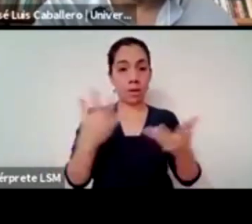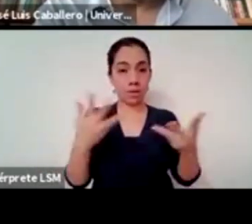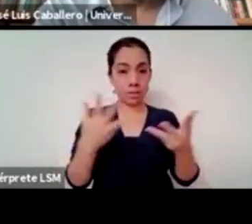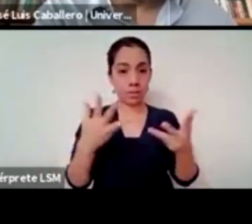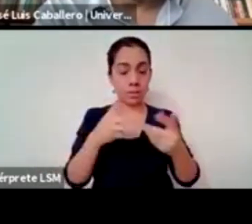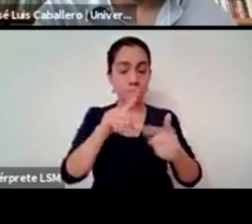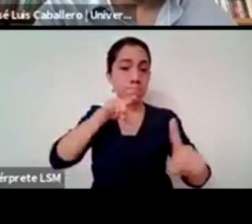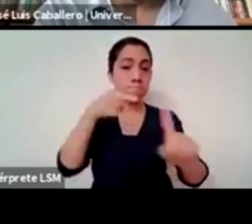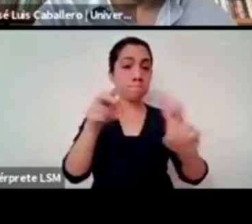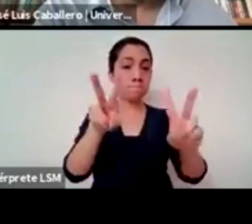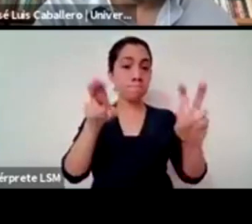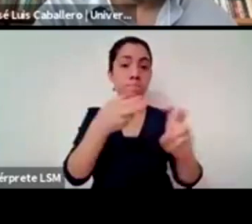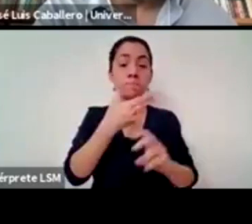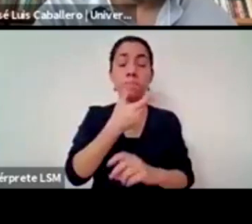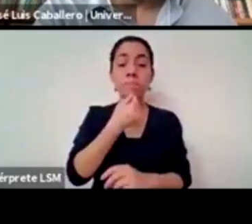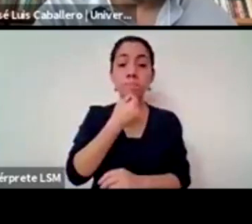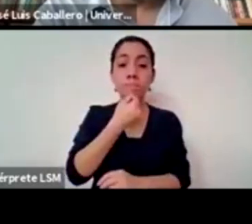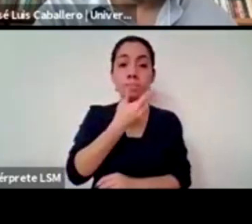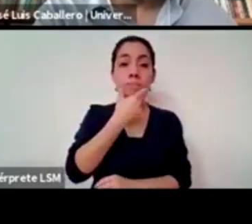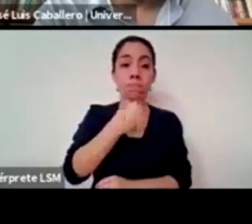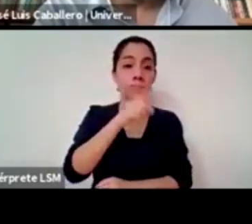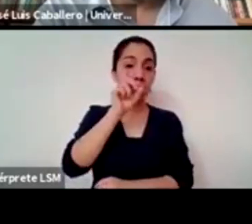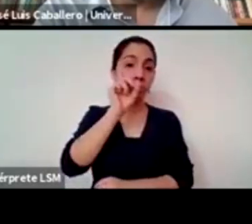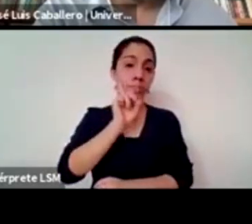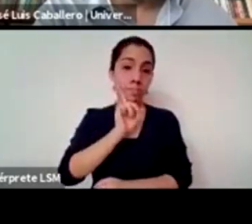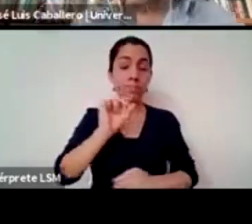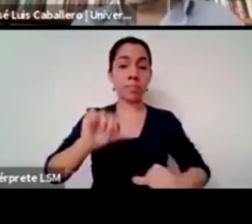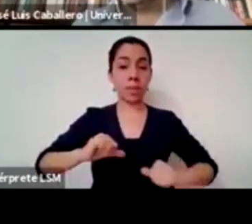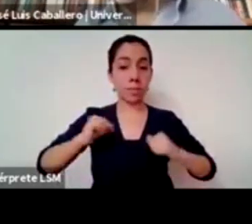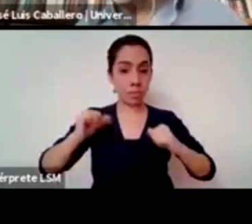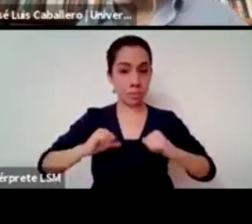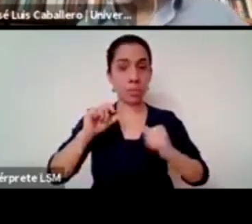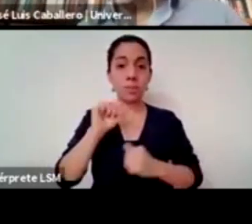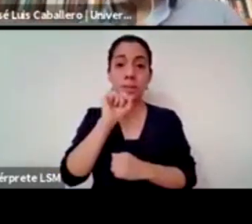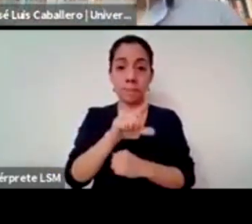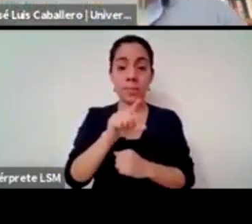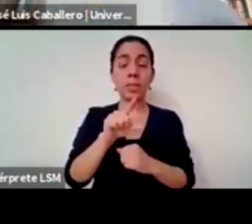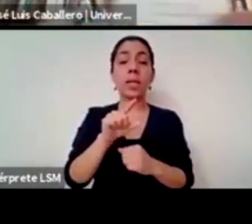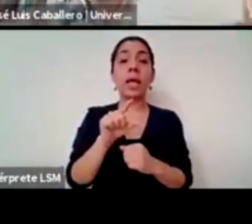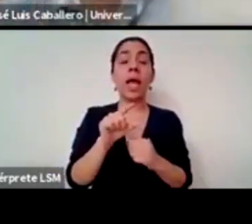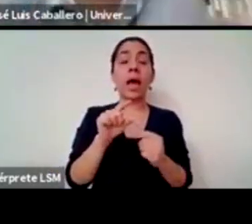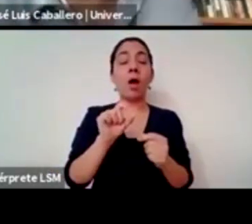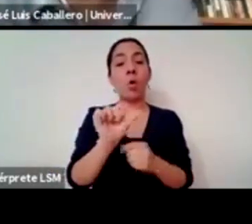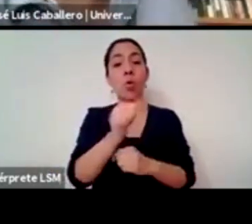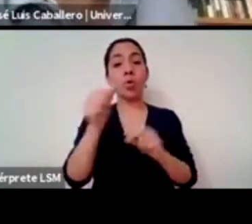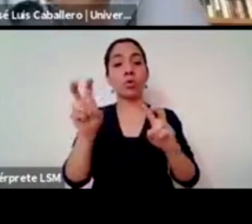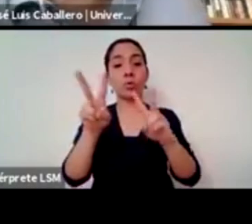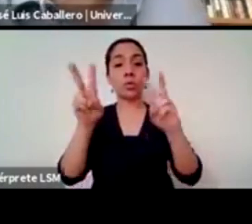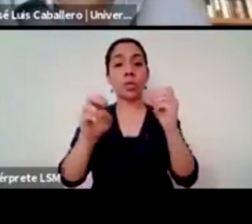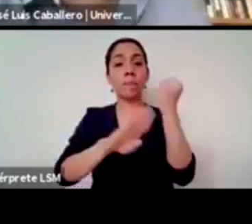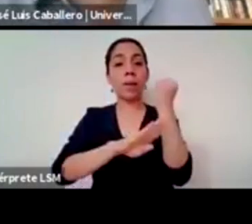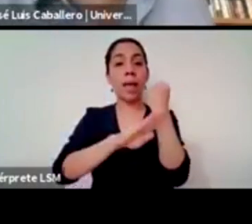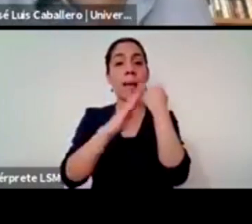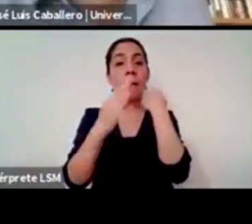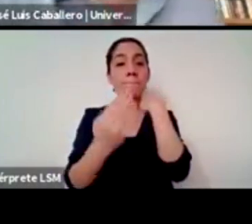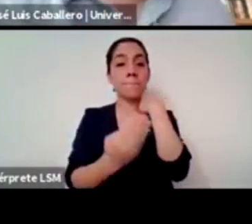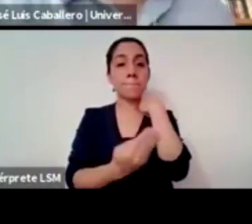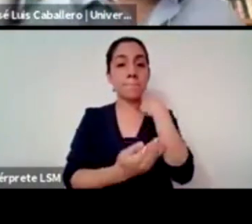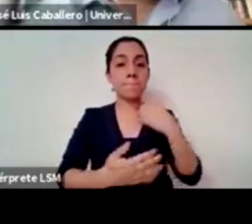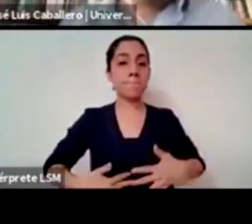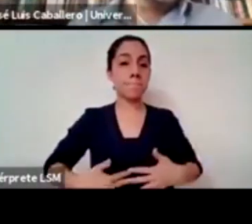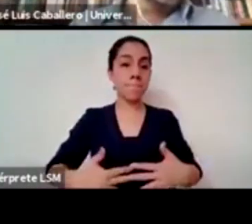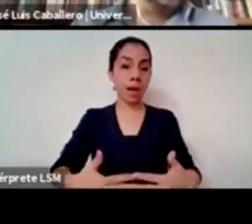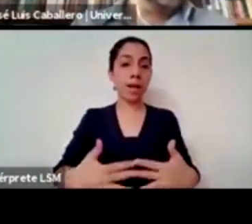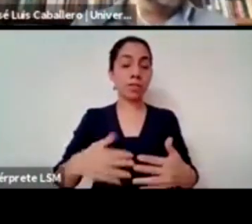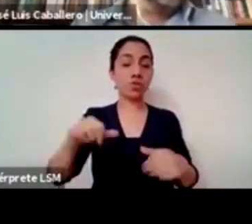fundamentalmente de niños niñas y adolescentes y particularmente el tema del embarazo adolescente y el embarazo infantil en el país en